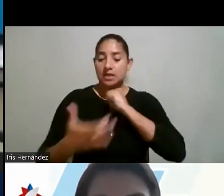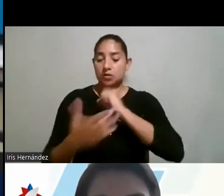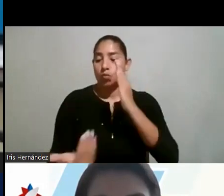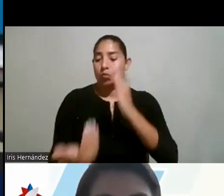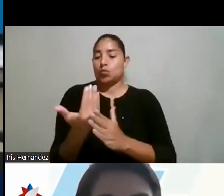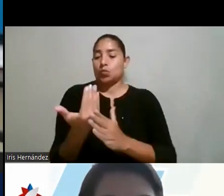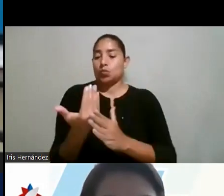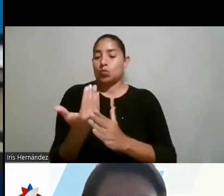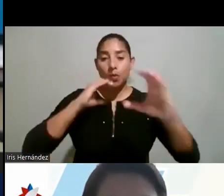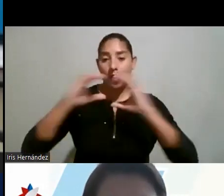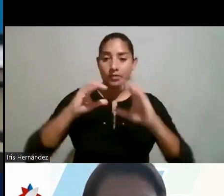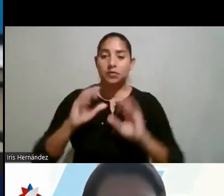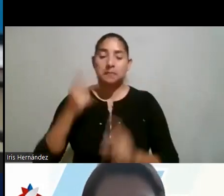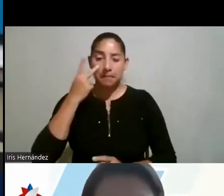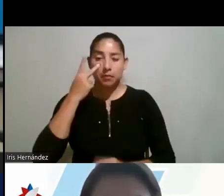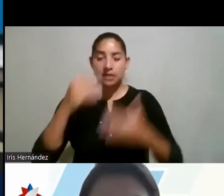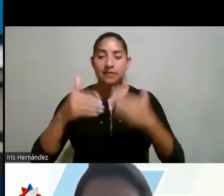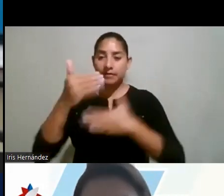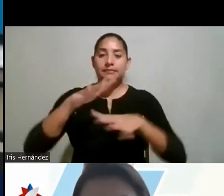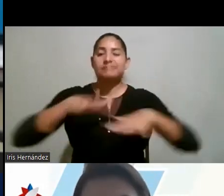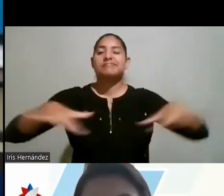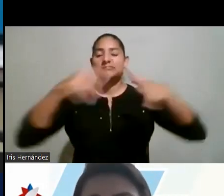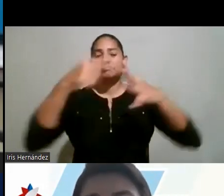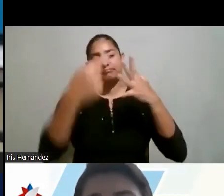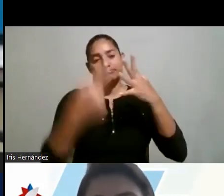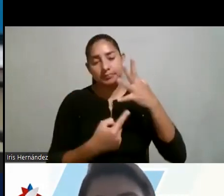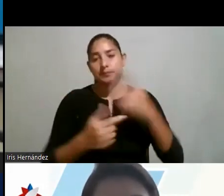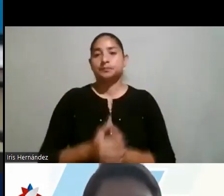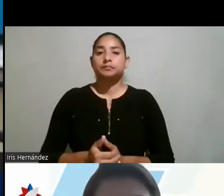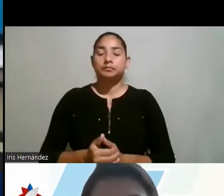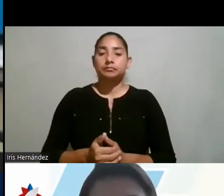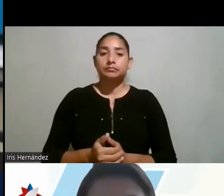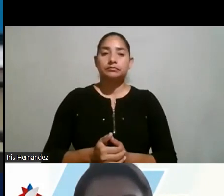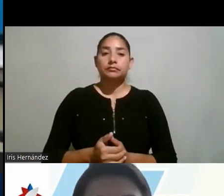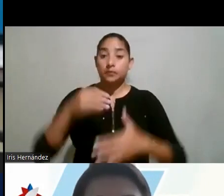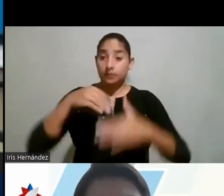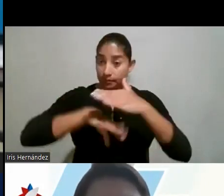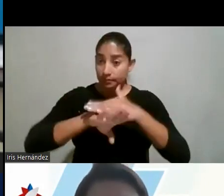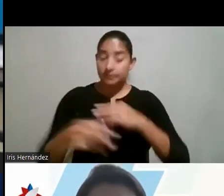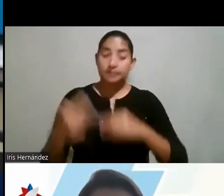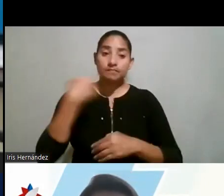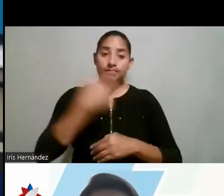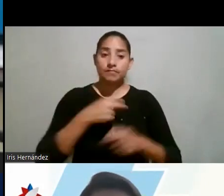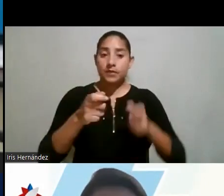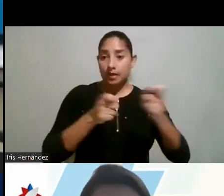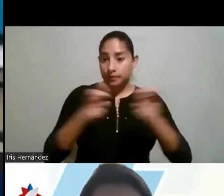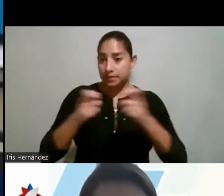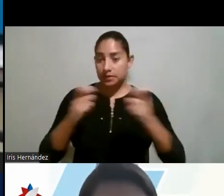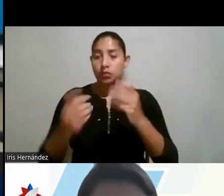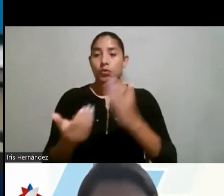telecomunicaciones. Y ahorita vamos a ver los aspectos que cubre. Entonces, al entrar nosotros en la administración del